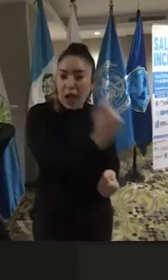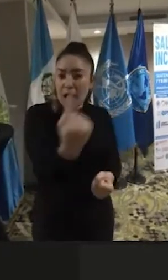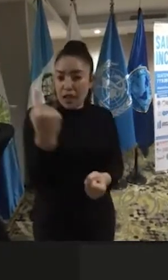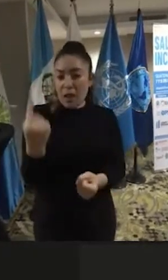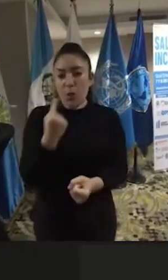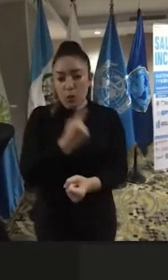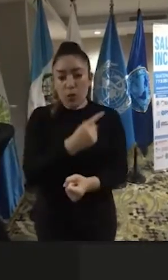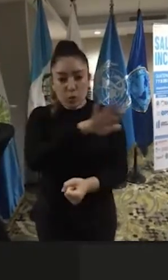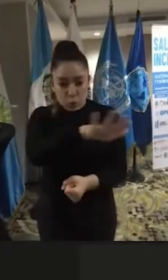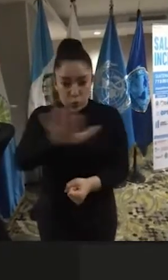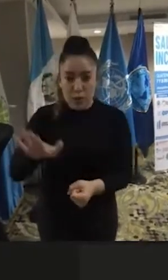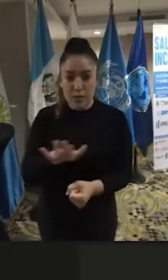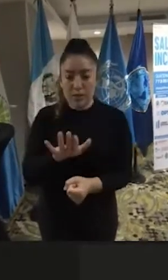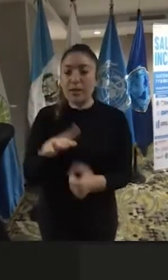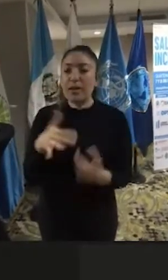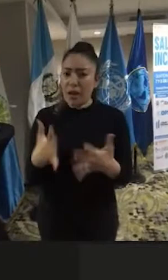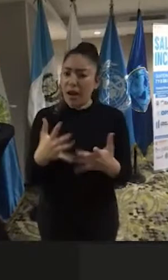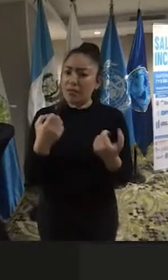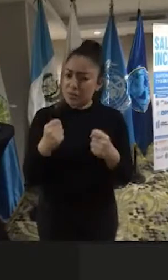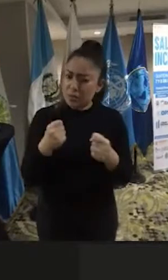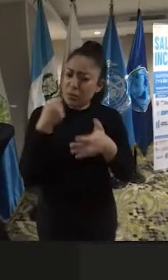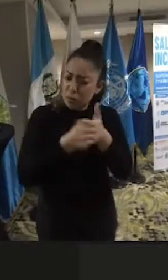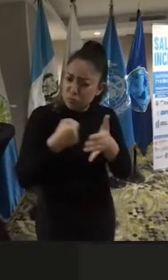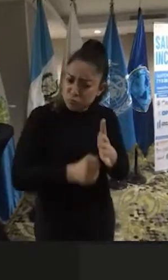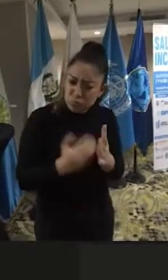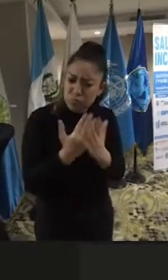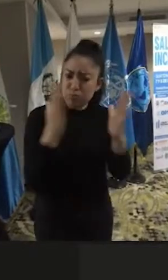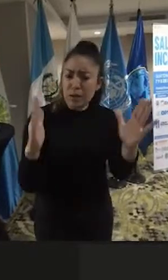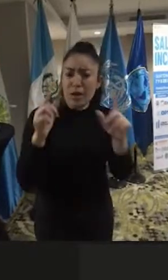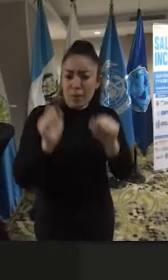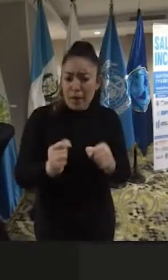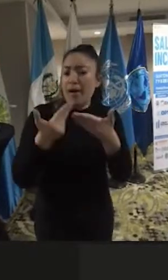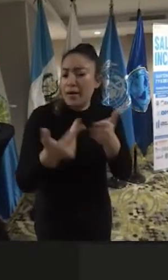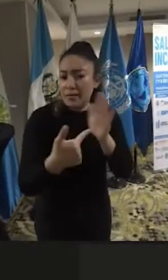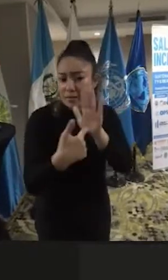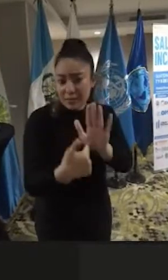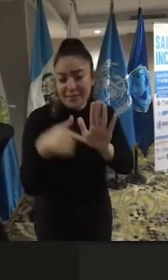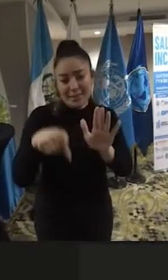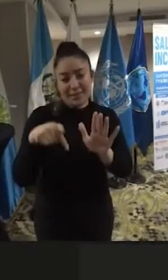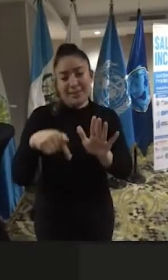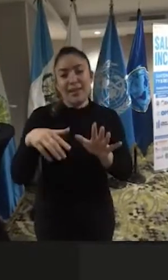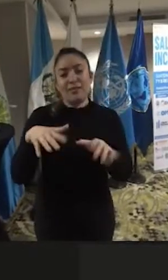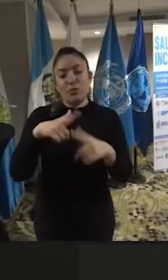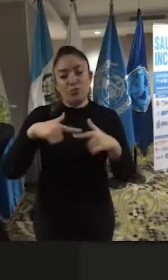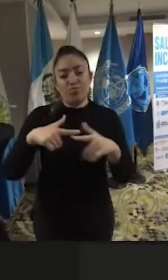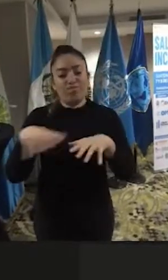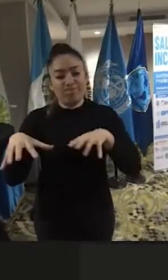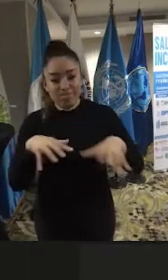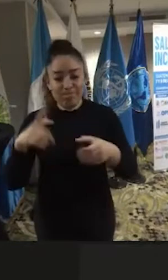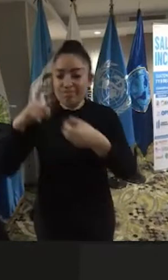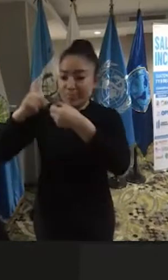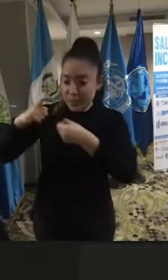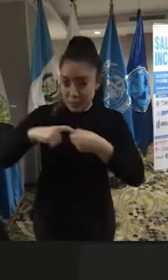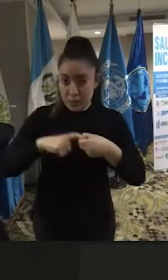ustedes que ha sido realmente lo más, lo más relevante de este espacio de participación.